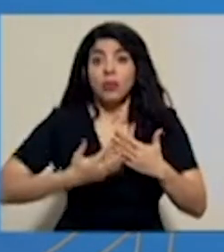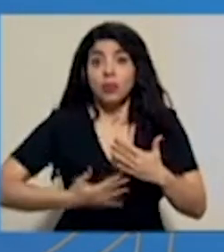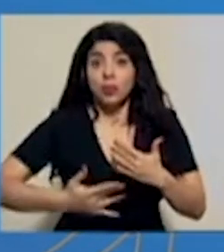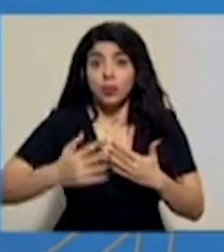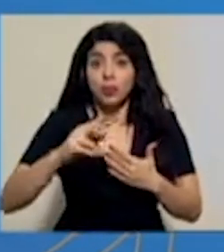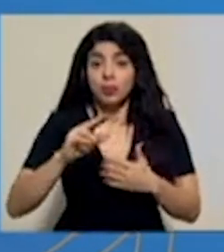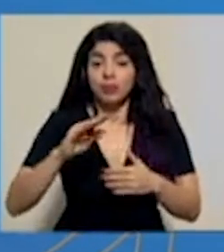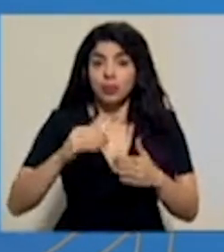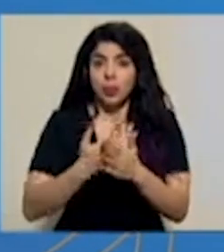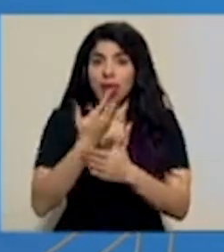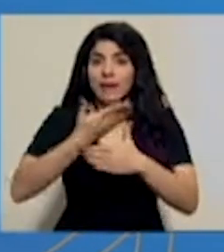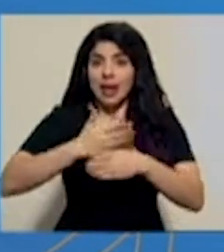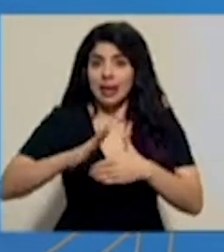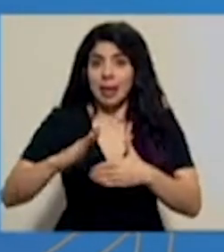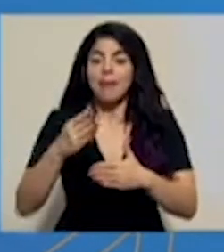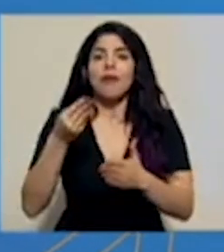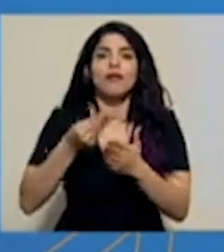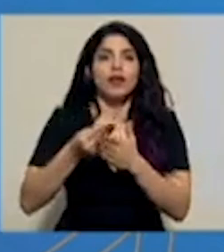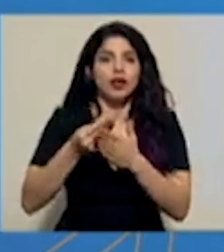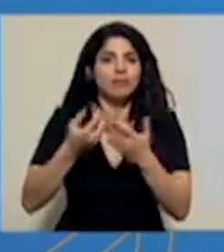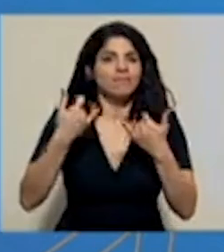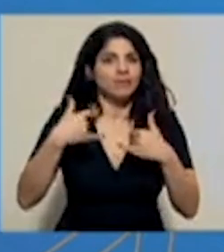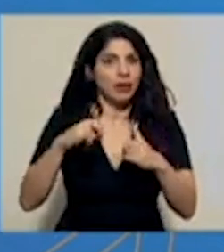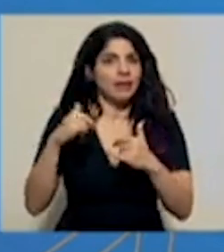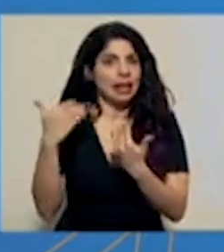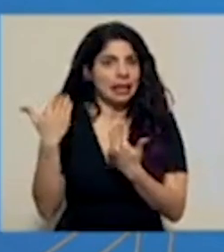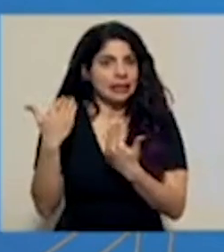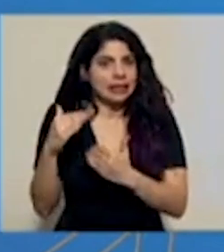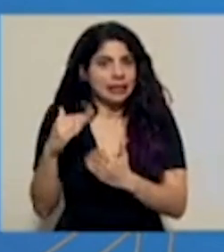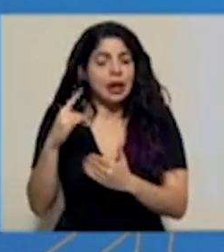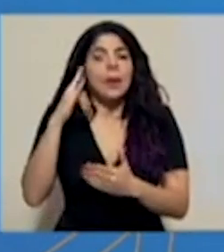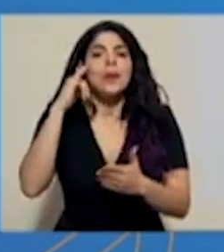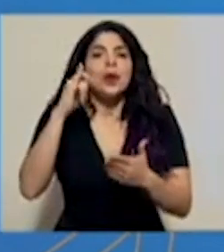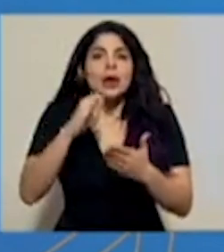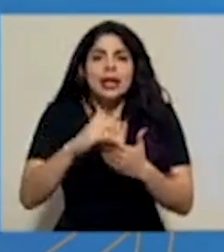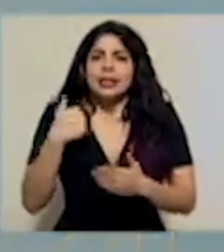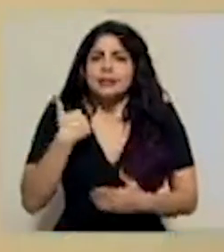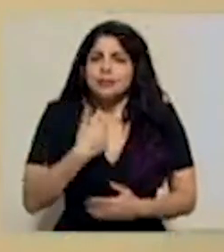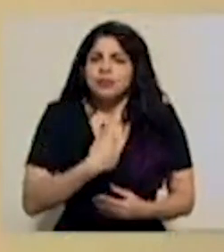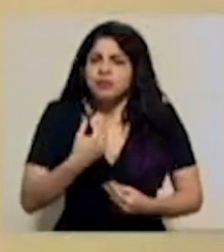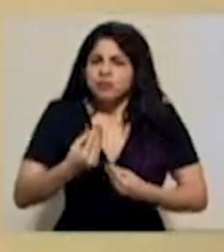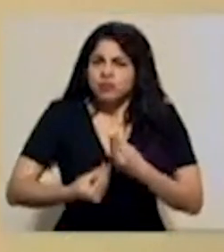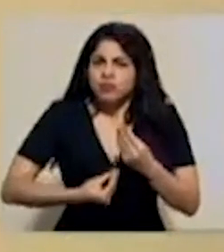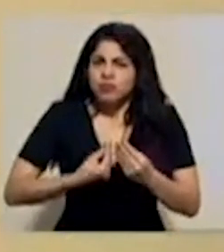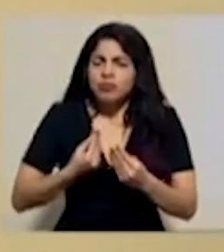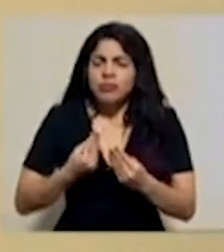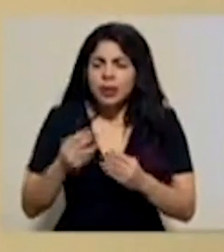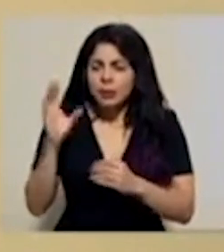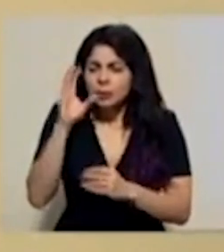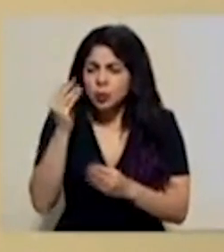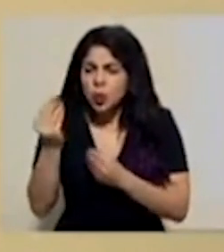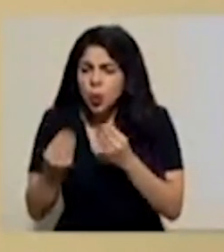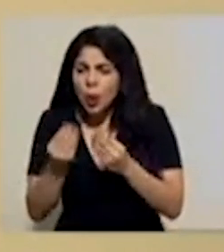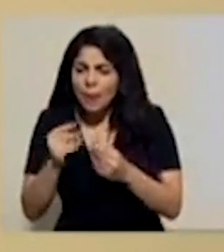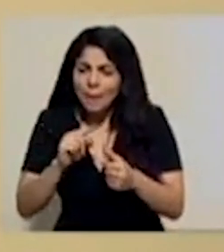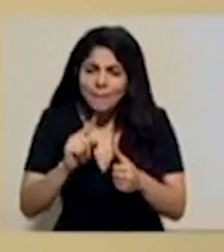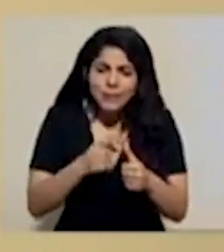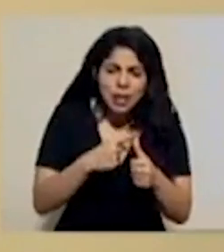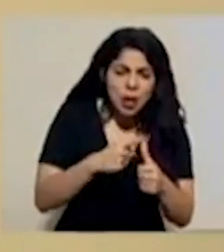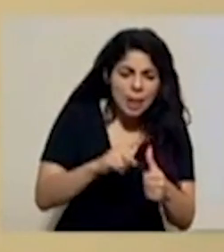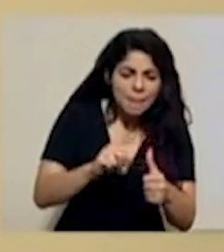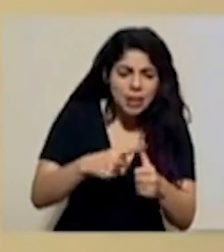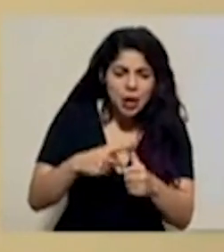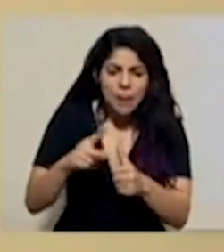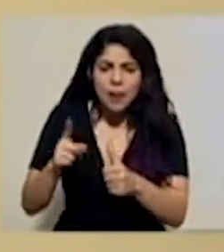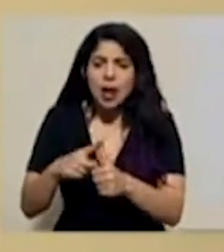como sabemos, los recursos siguen siendo limitados y por eso hemos tenido que aplicar criterios de priorización en donde no